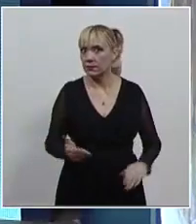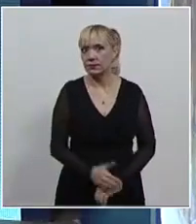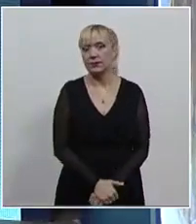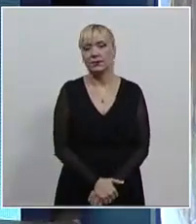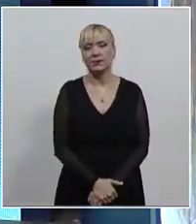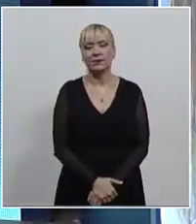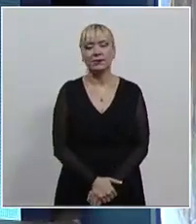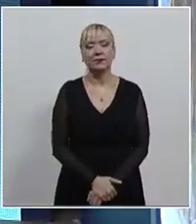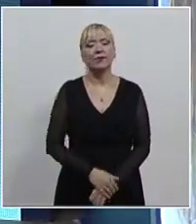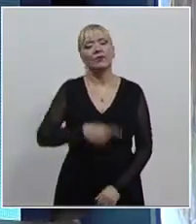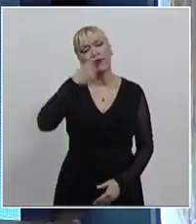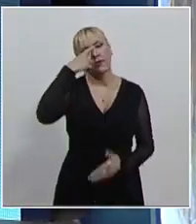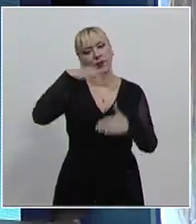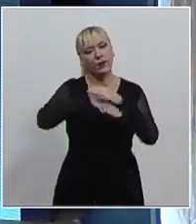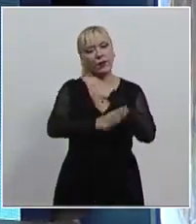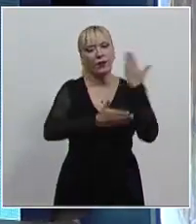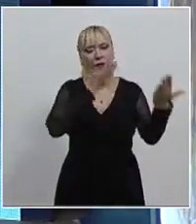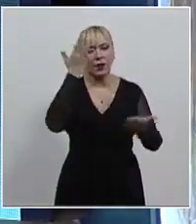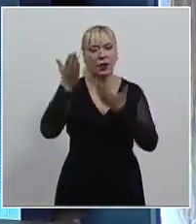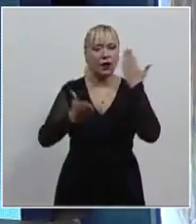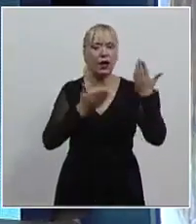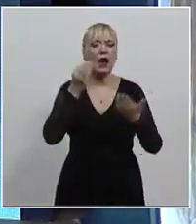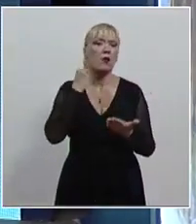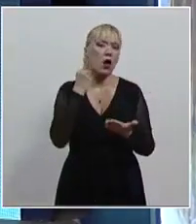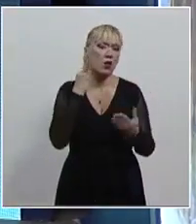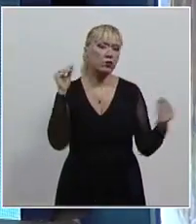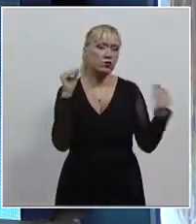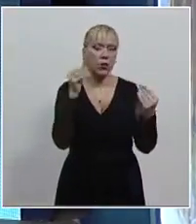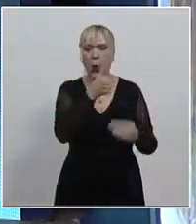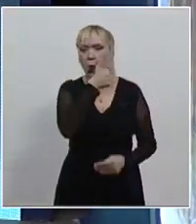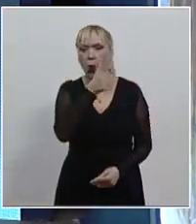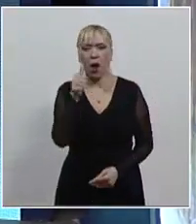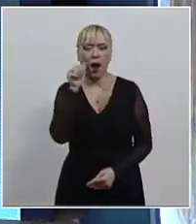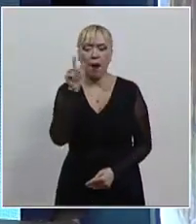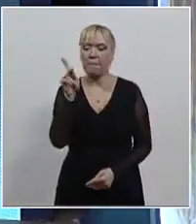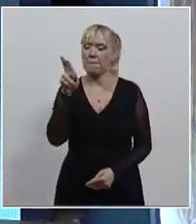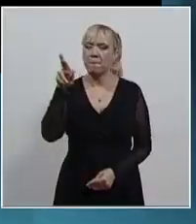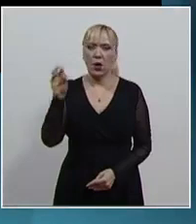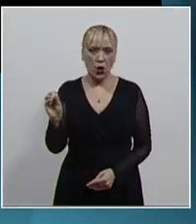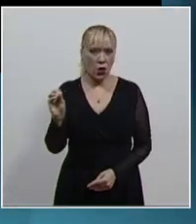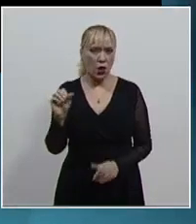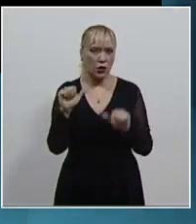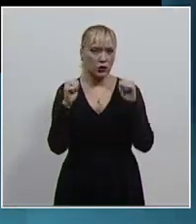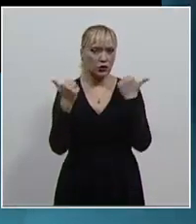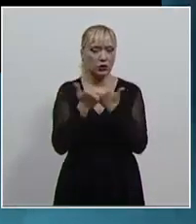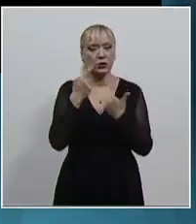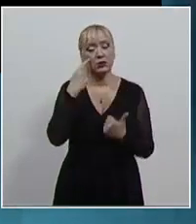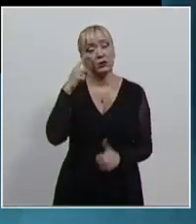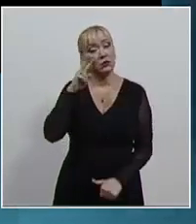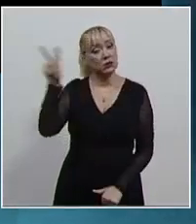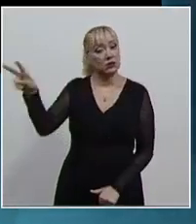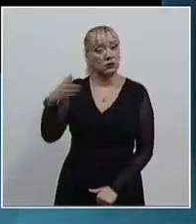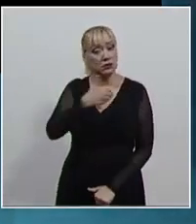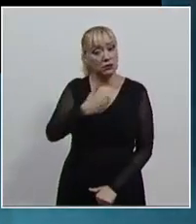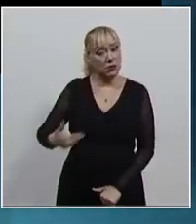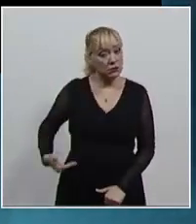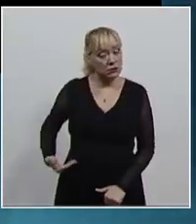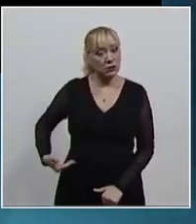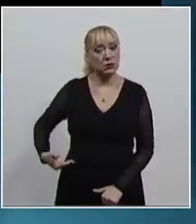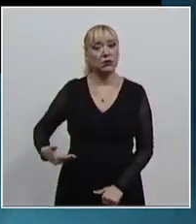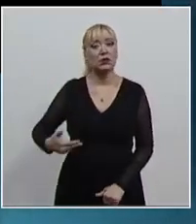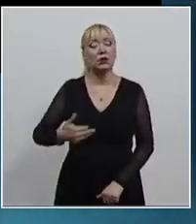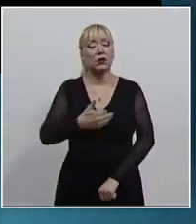El Centro de Derechos Humanos Miguel Agustín Pro Juárez denunció que las descalificaciones por parte del presidente de la República a